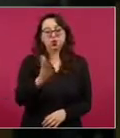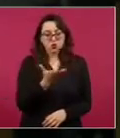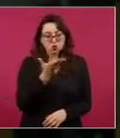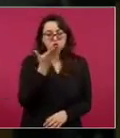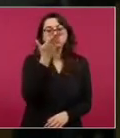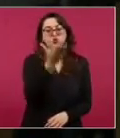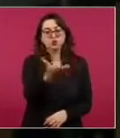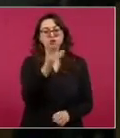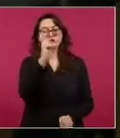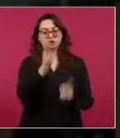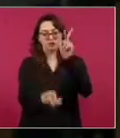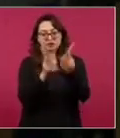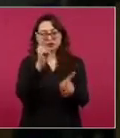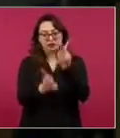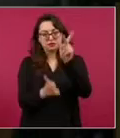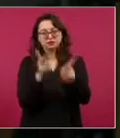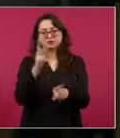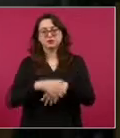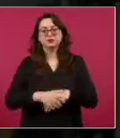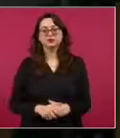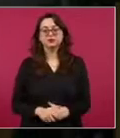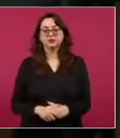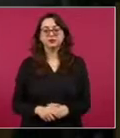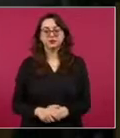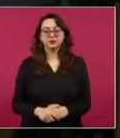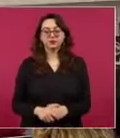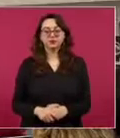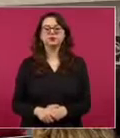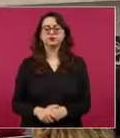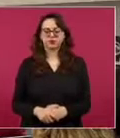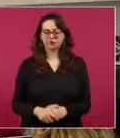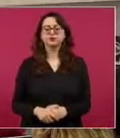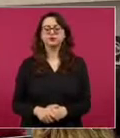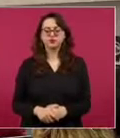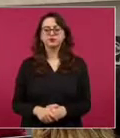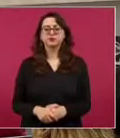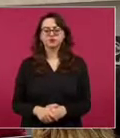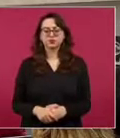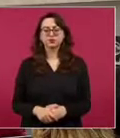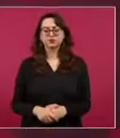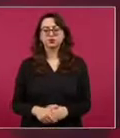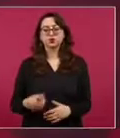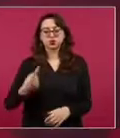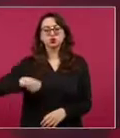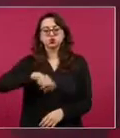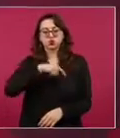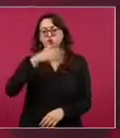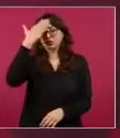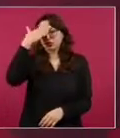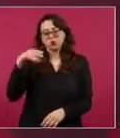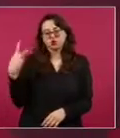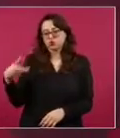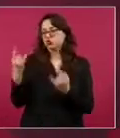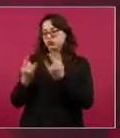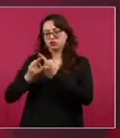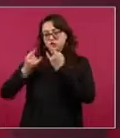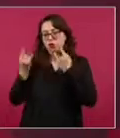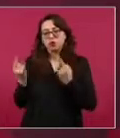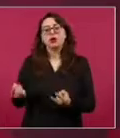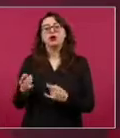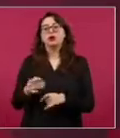usted para platicar sobre esta y una posible estrategia. Nosotros sabemos que es una injusticia, que